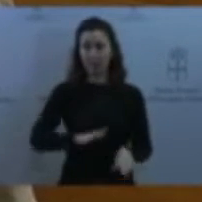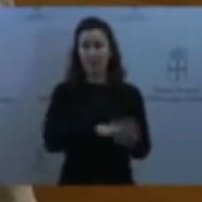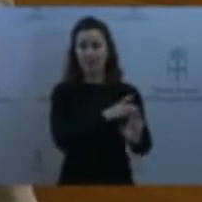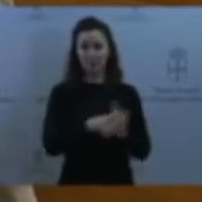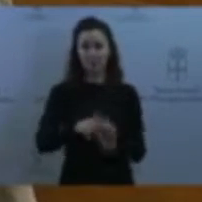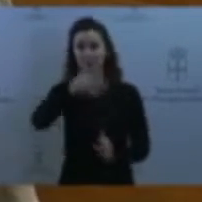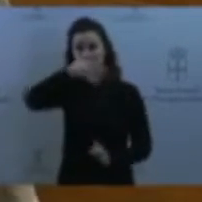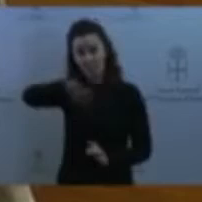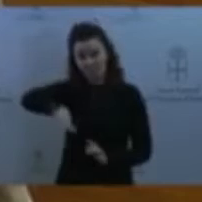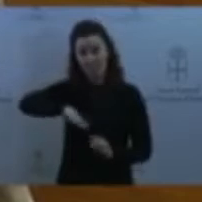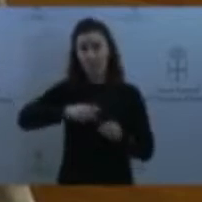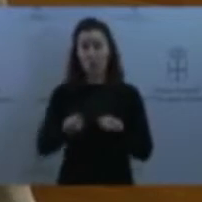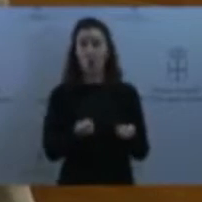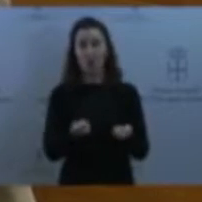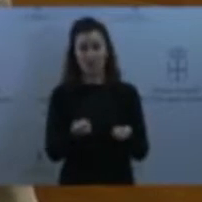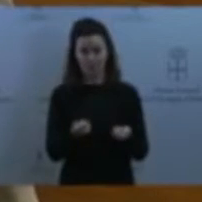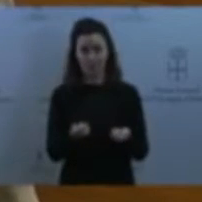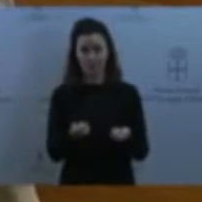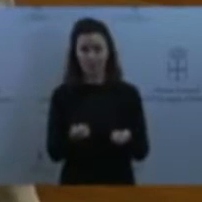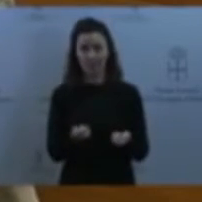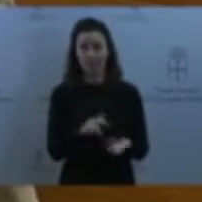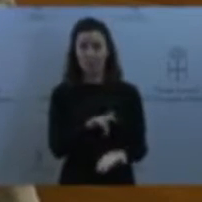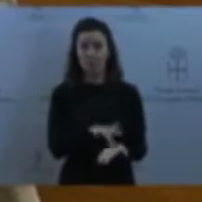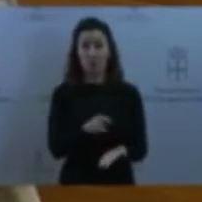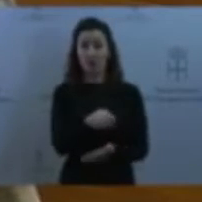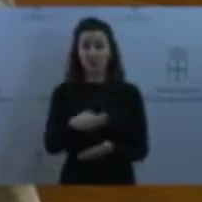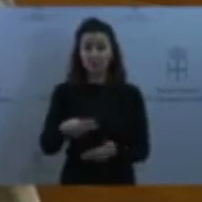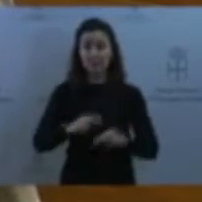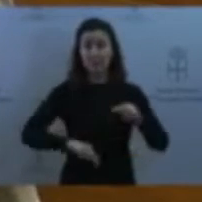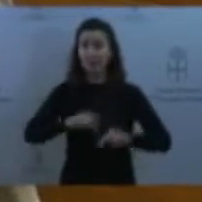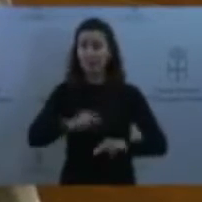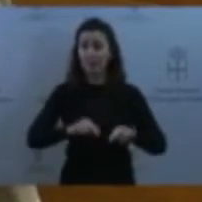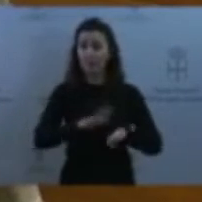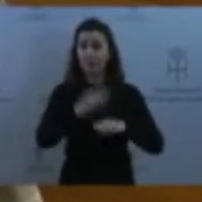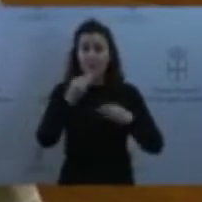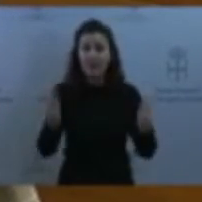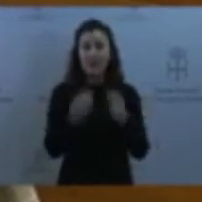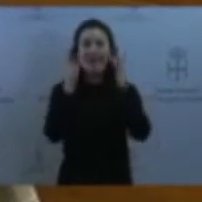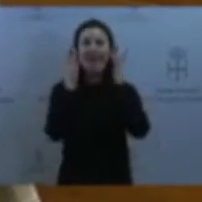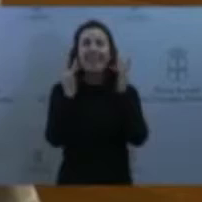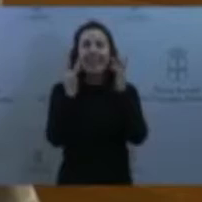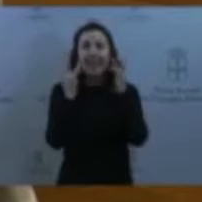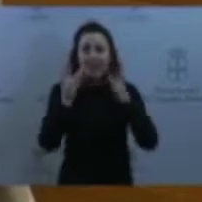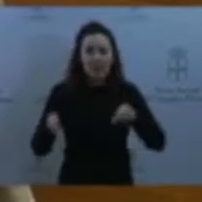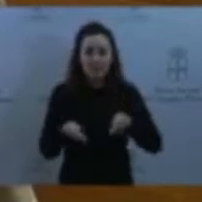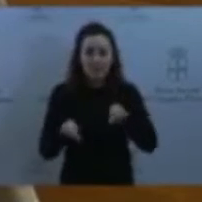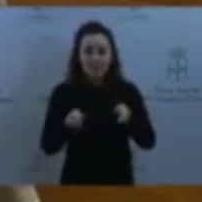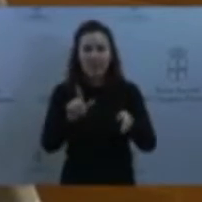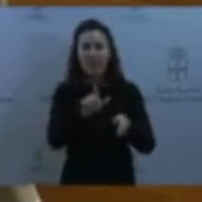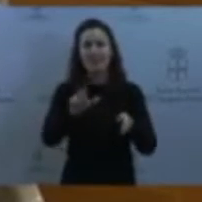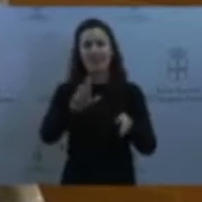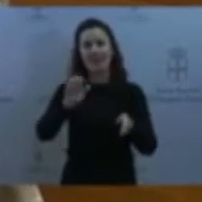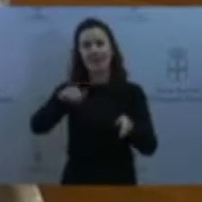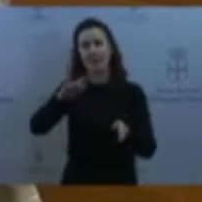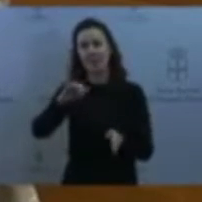ante el resultado de las obras de mejora y limpieza del camino de Llananzanes a Piedrajita, que terminaron realmente en una